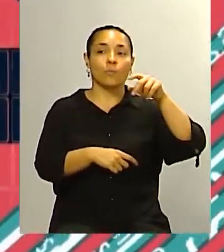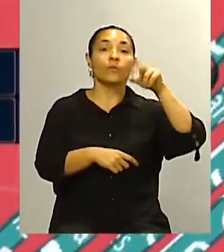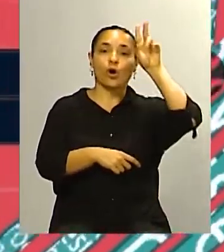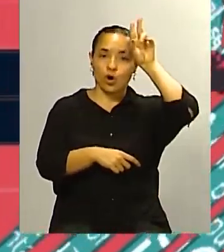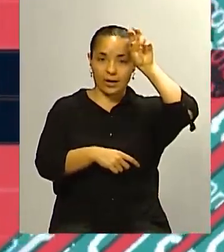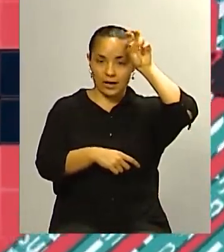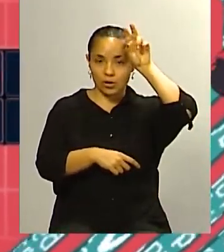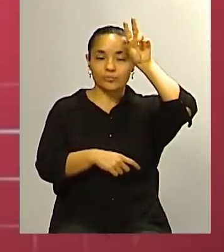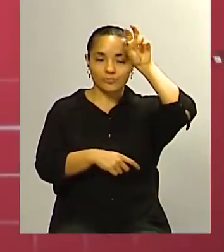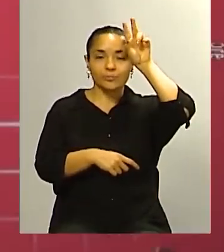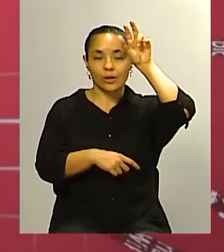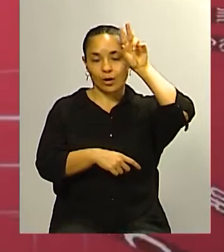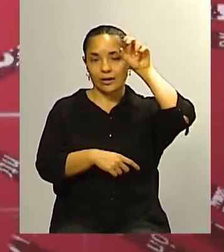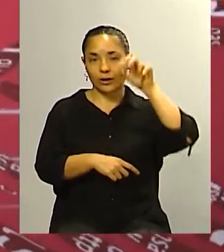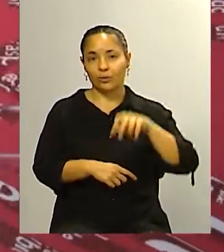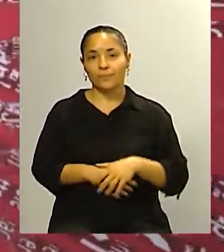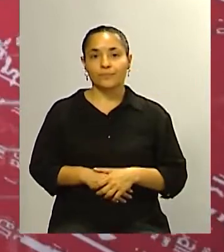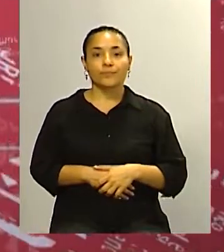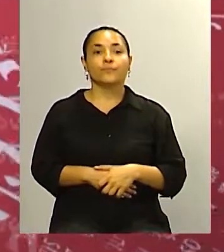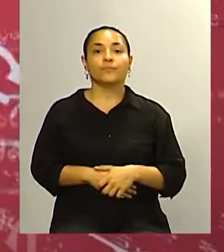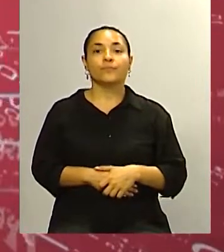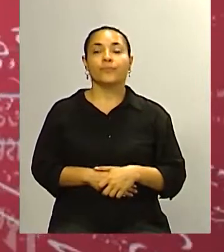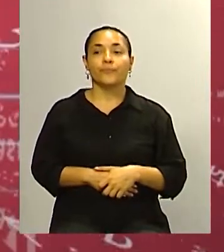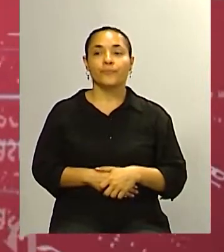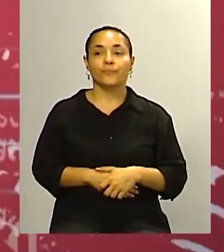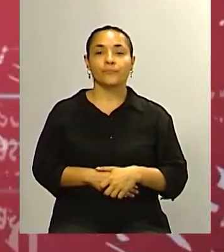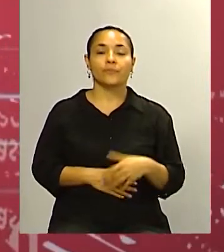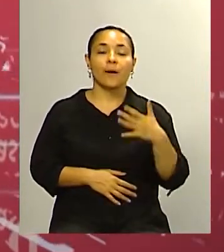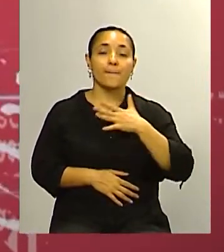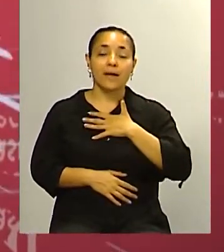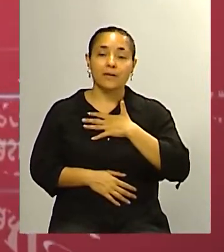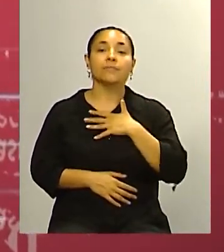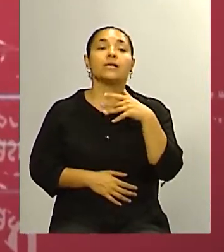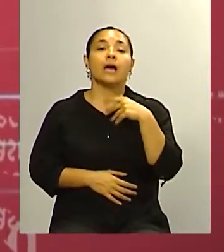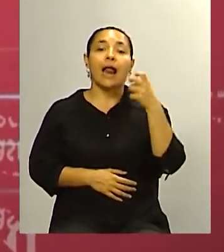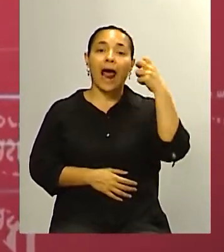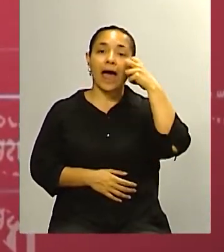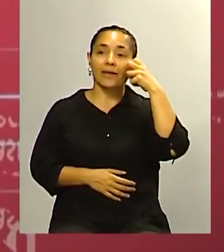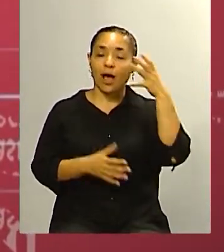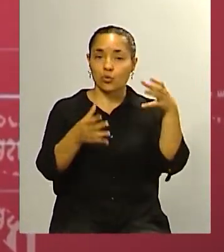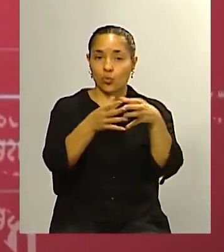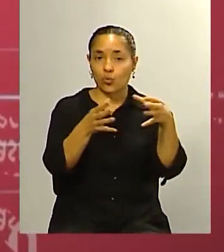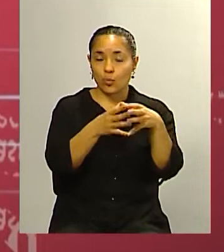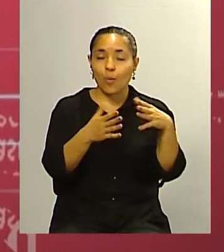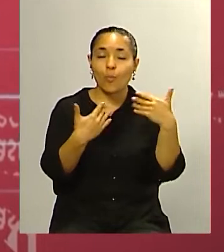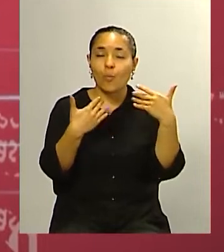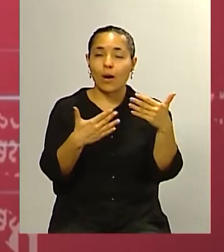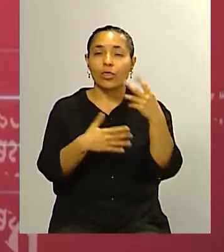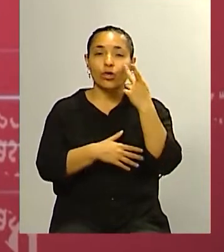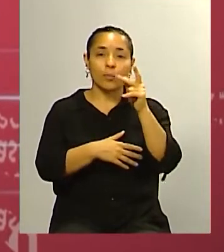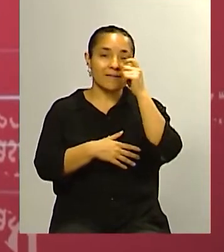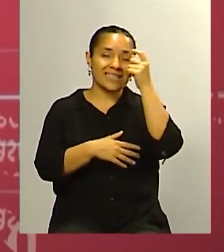Alfredo Cornejo Alfredo Cornejo entonces pero a ver yo creo que el radicalismo es mucho más probable que en el